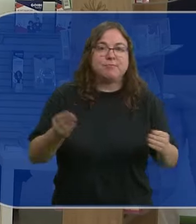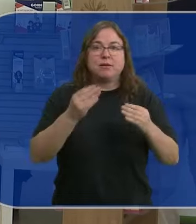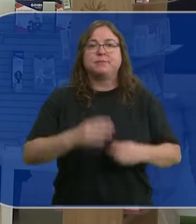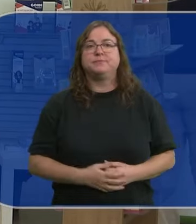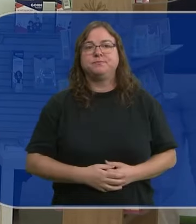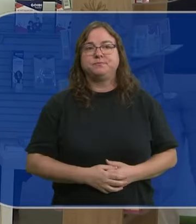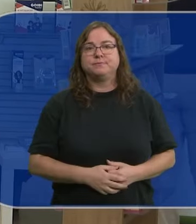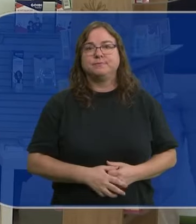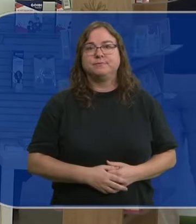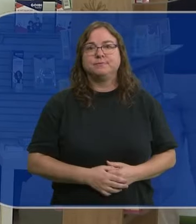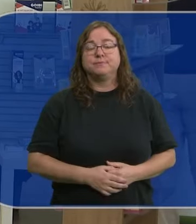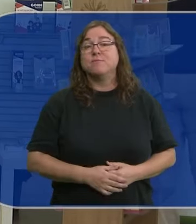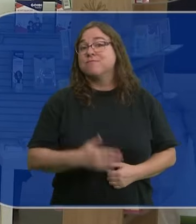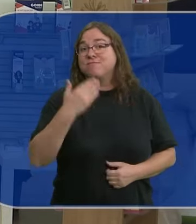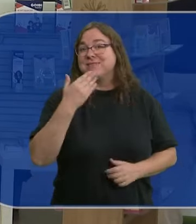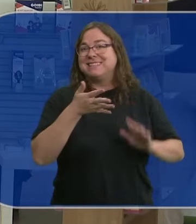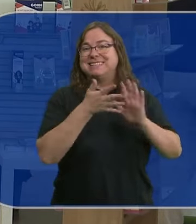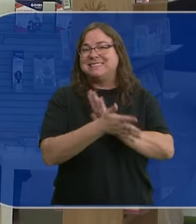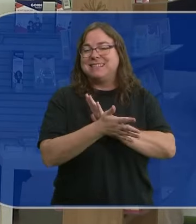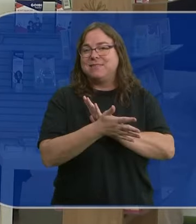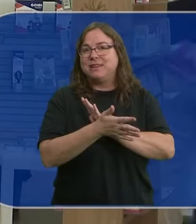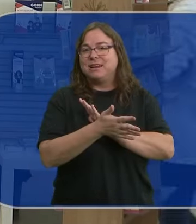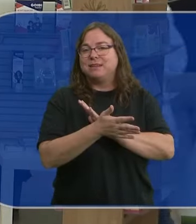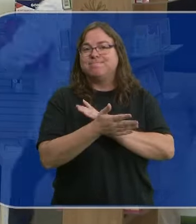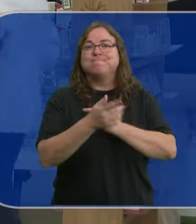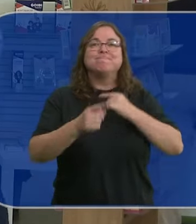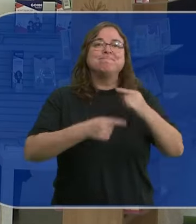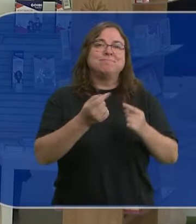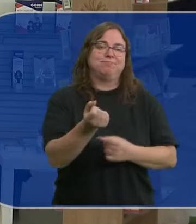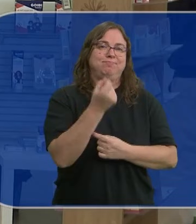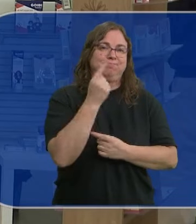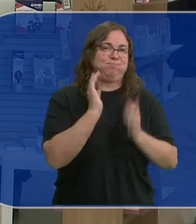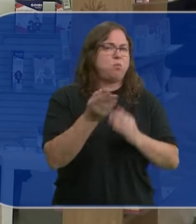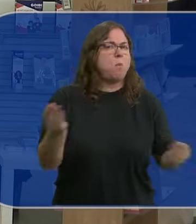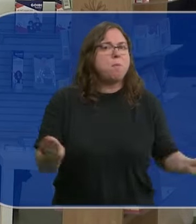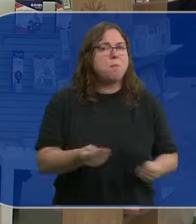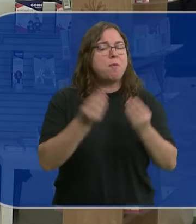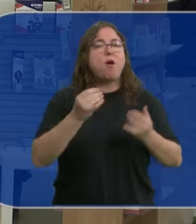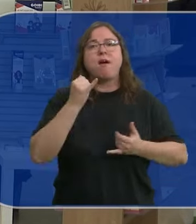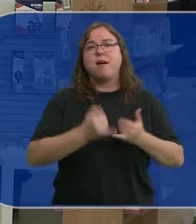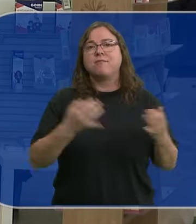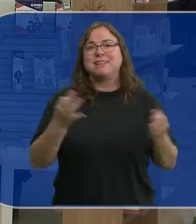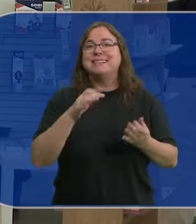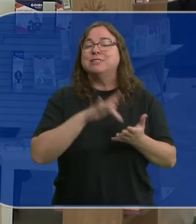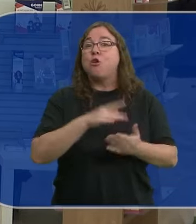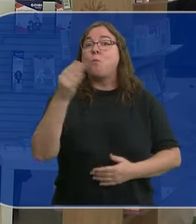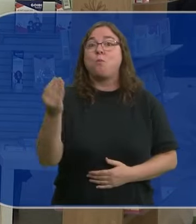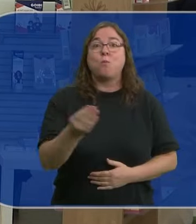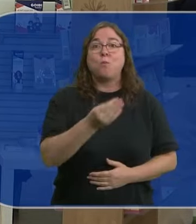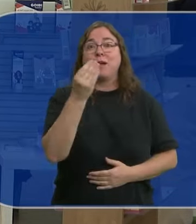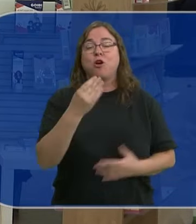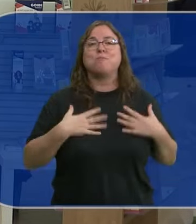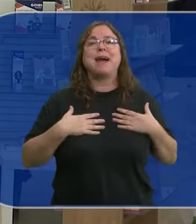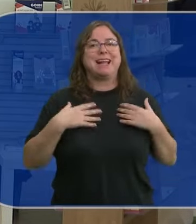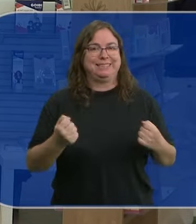y, pues, por lo tanto, que mejoren el efecto de los tratamientos y que al final, pues, sea una mejora en la